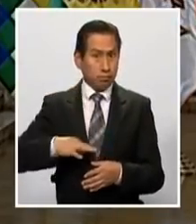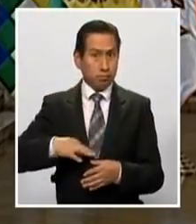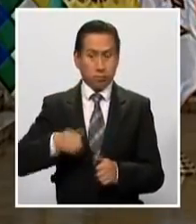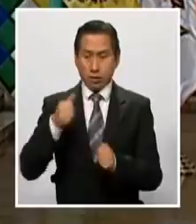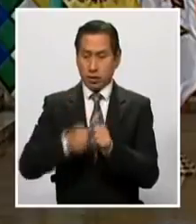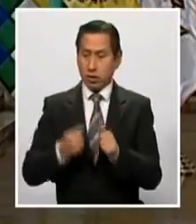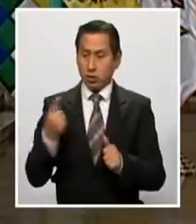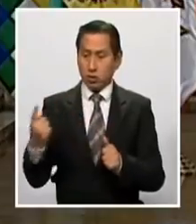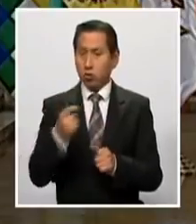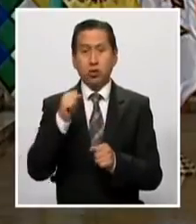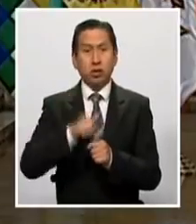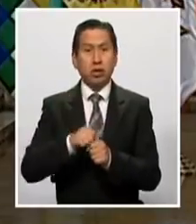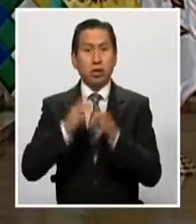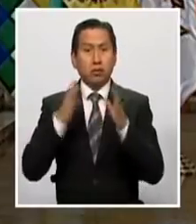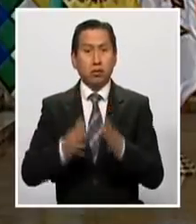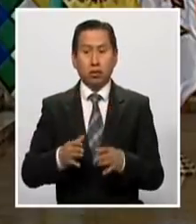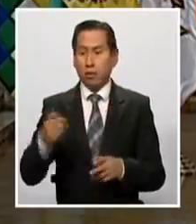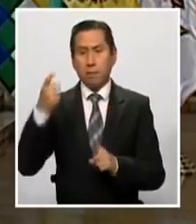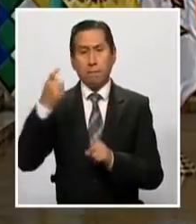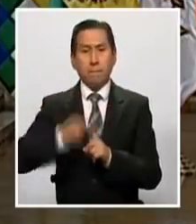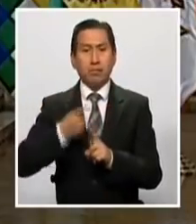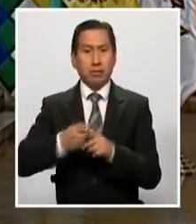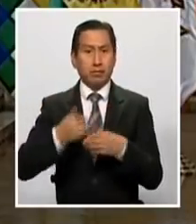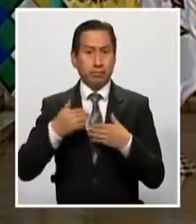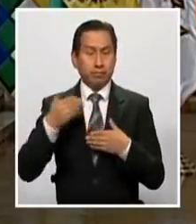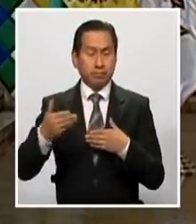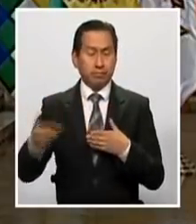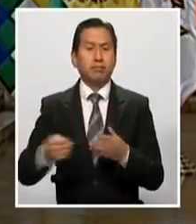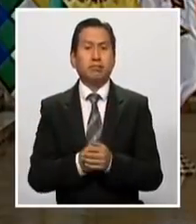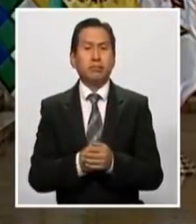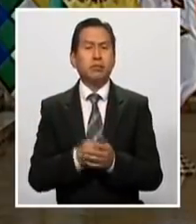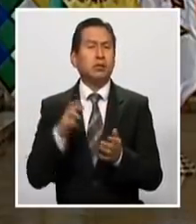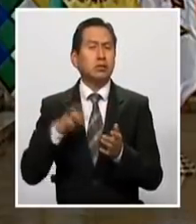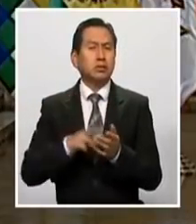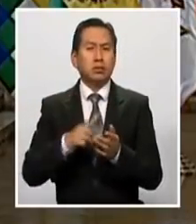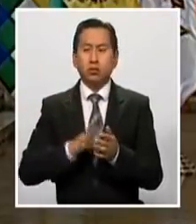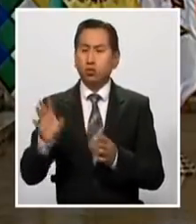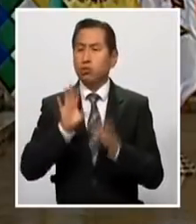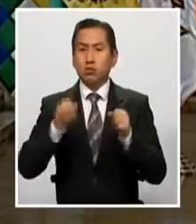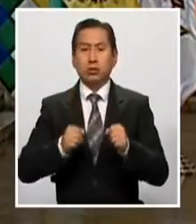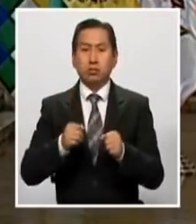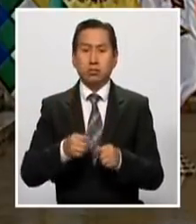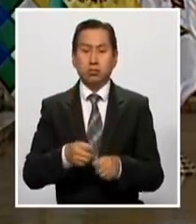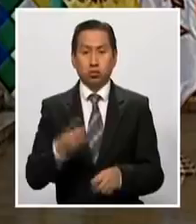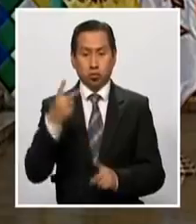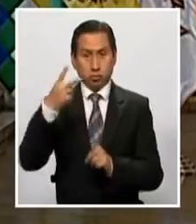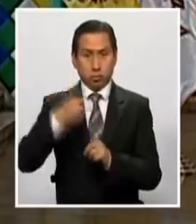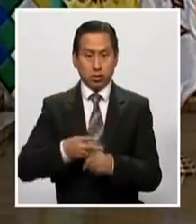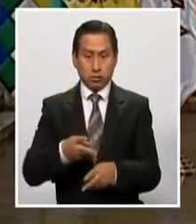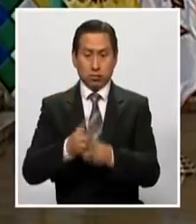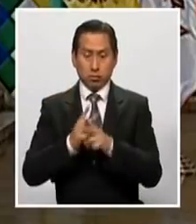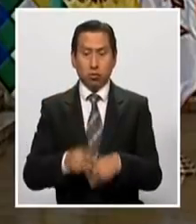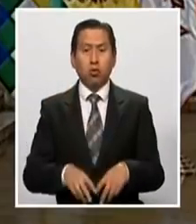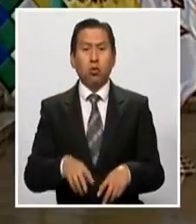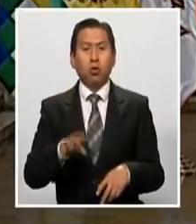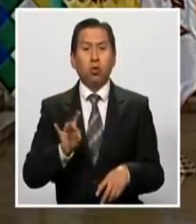cada trabajador y por cada mes. En otras palabras, pueden sacar en dos meses 8